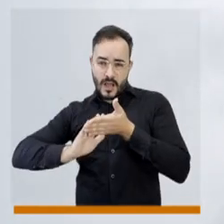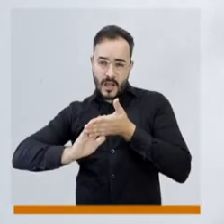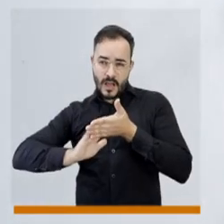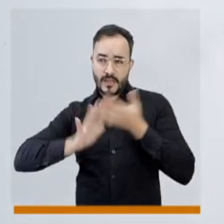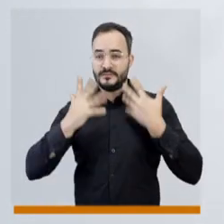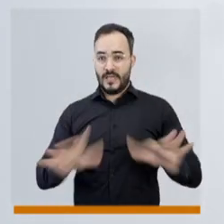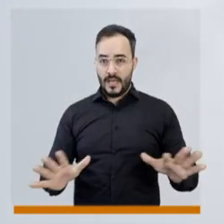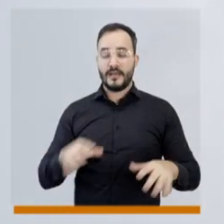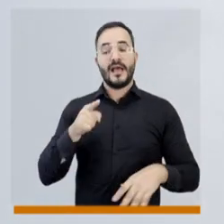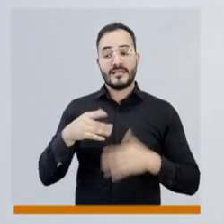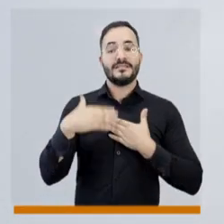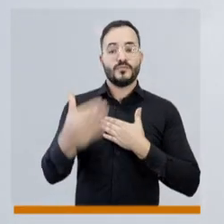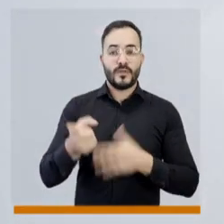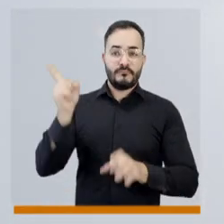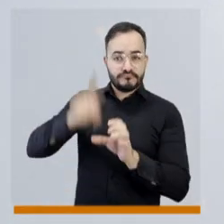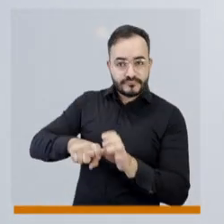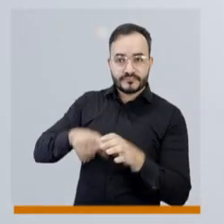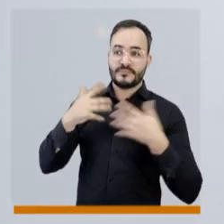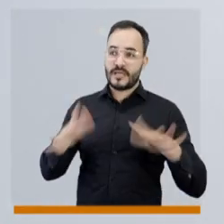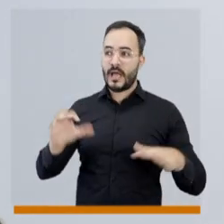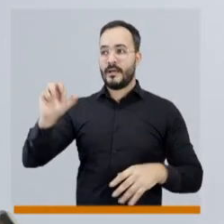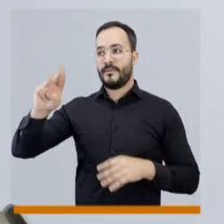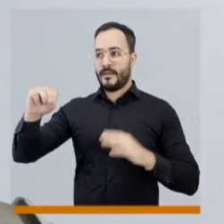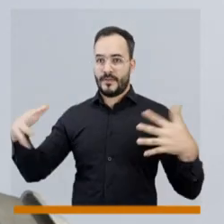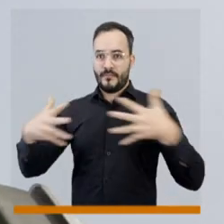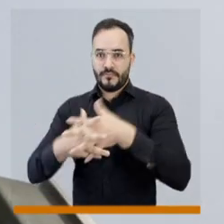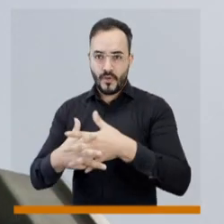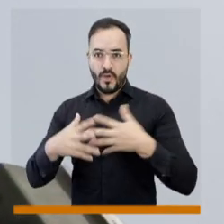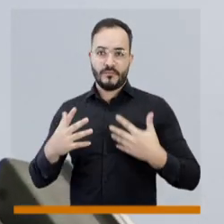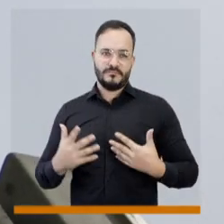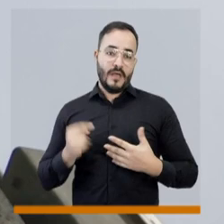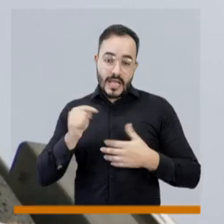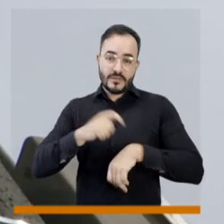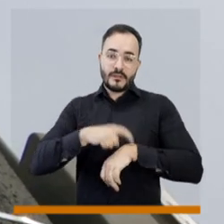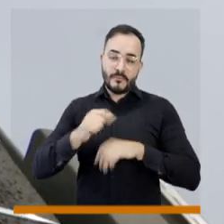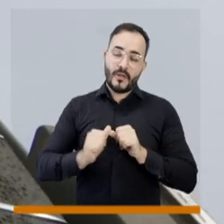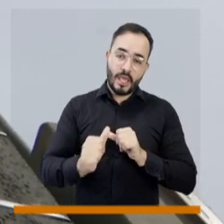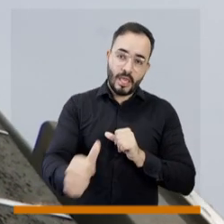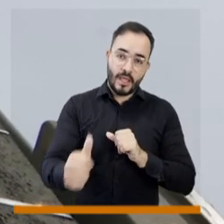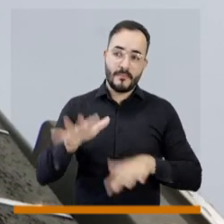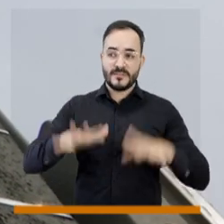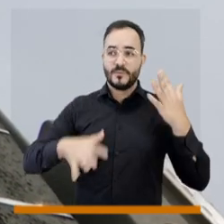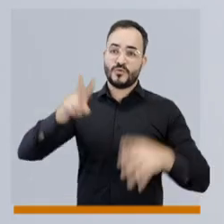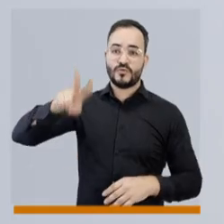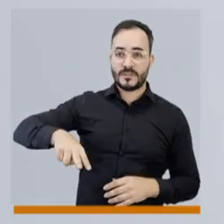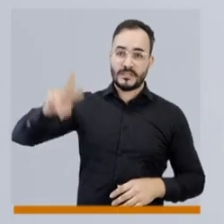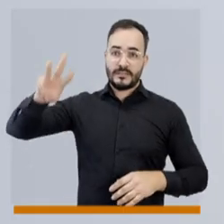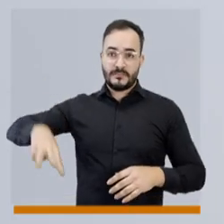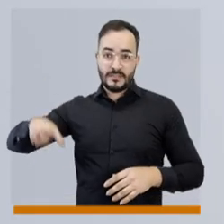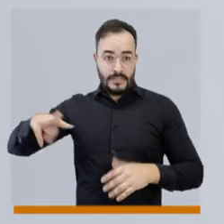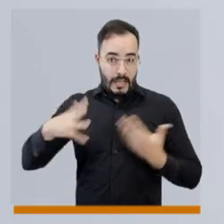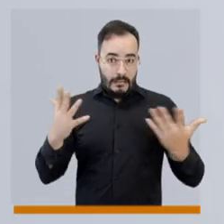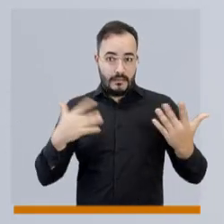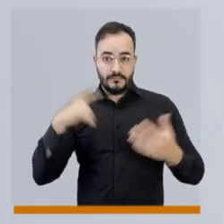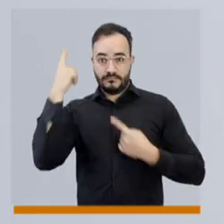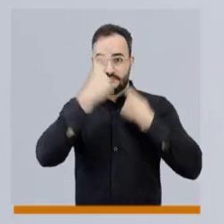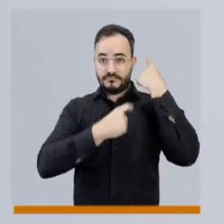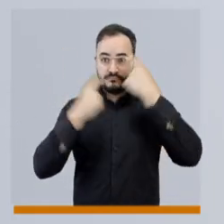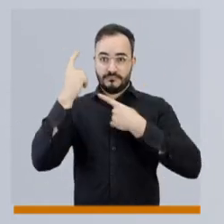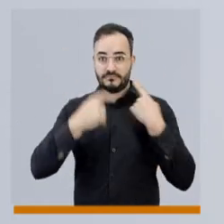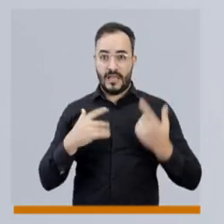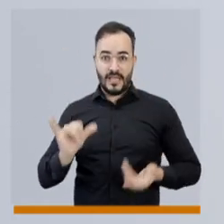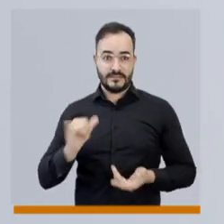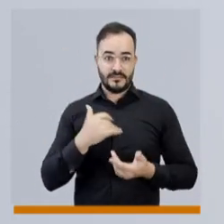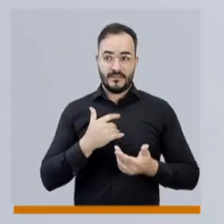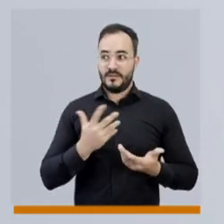en una semana, pero para registrarlo y ponerlo en empresas públicas o en otros operadores de redes, estamos viendo que son dos, tres meses